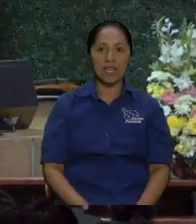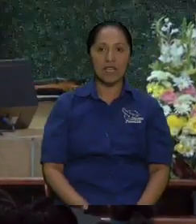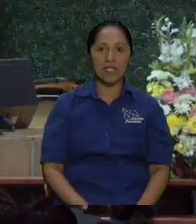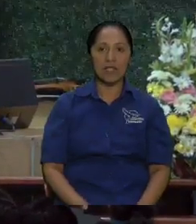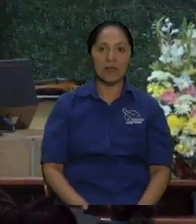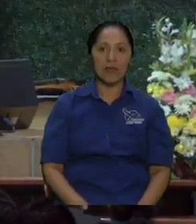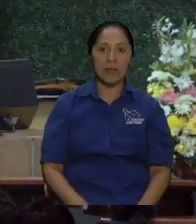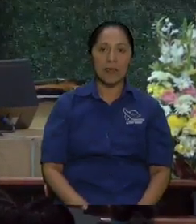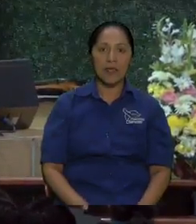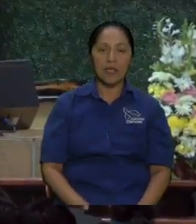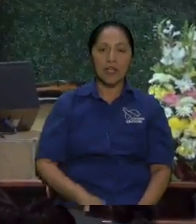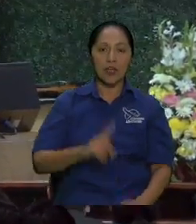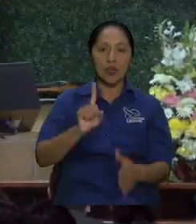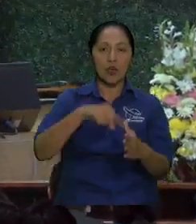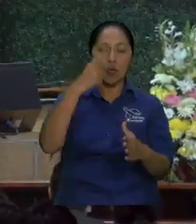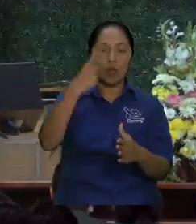gigante